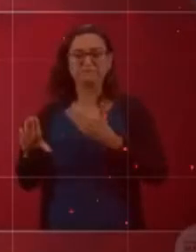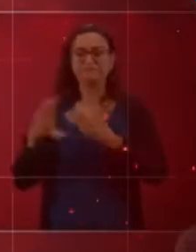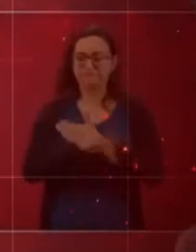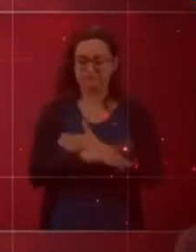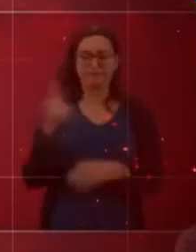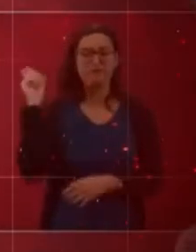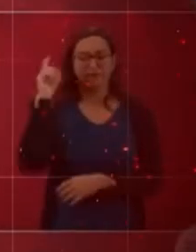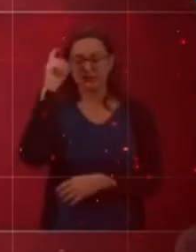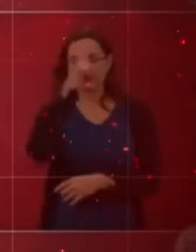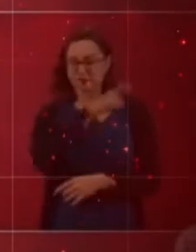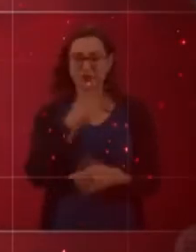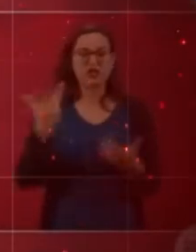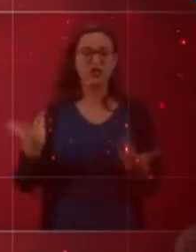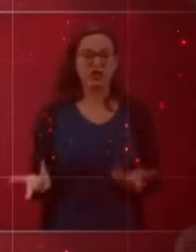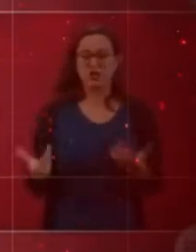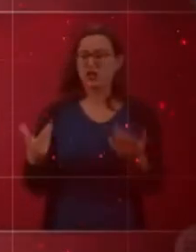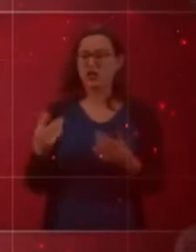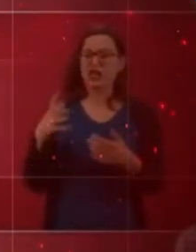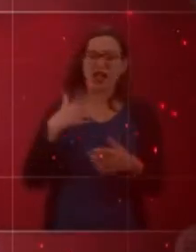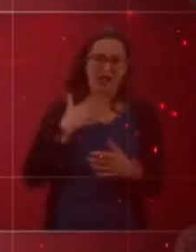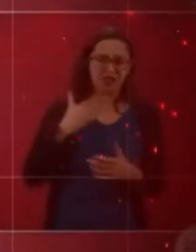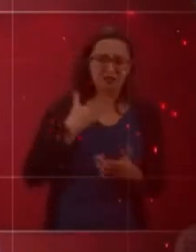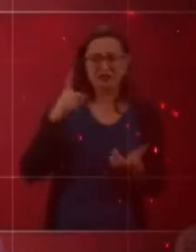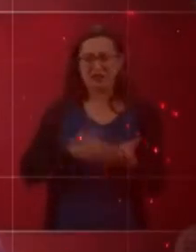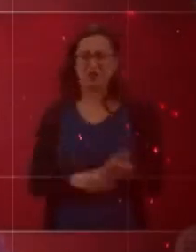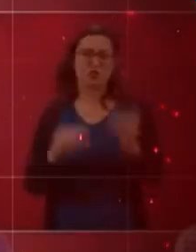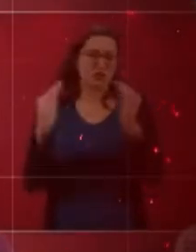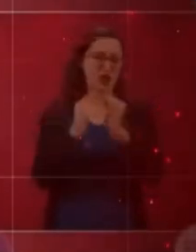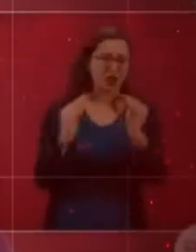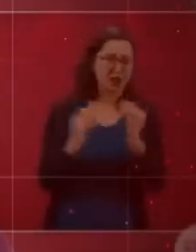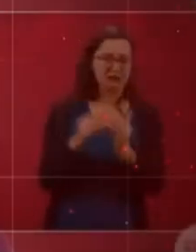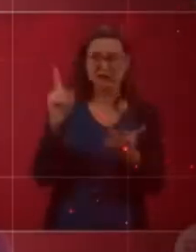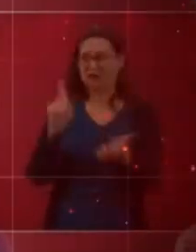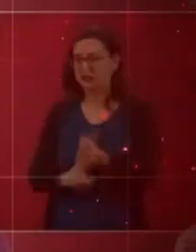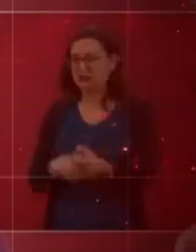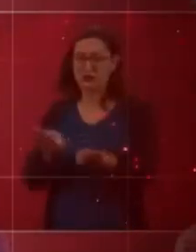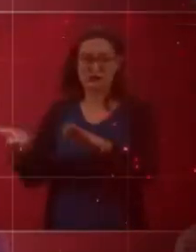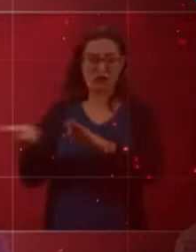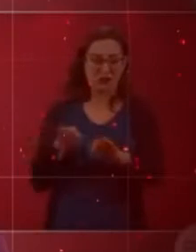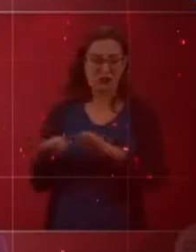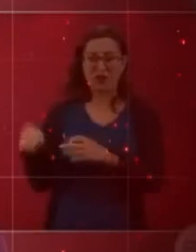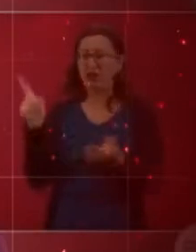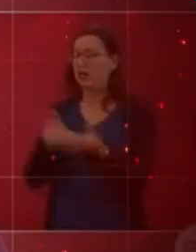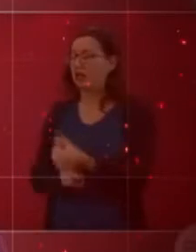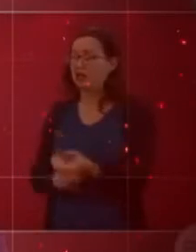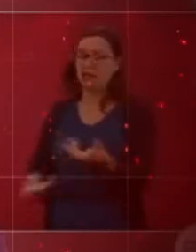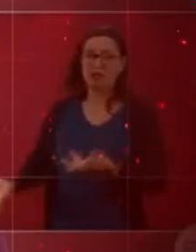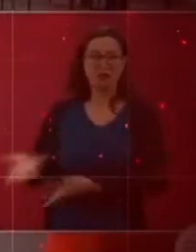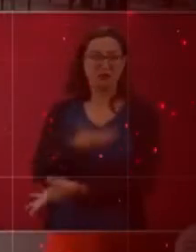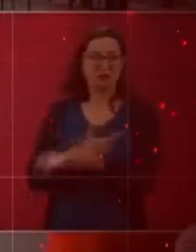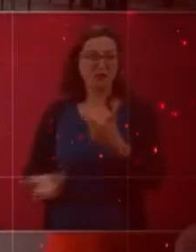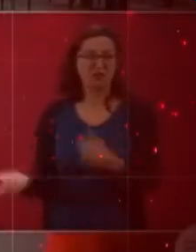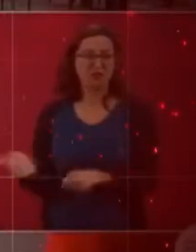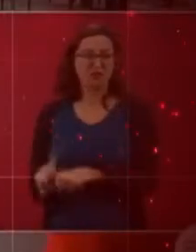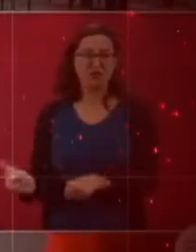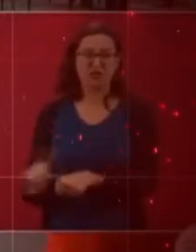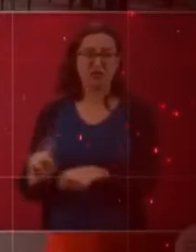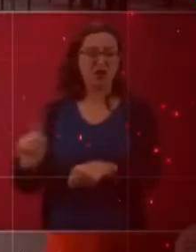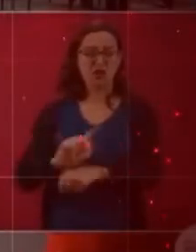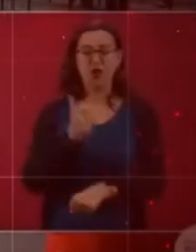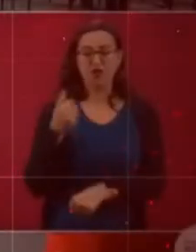partes, en los hogares, en los centros de trabajo y en nuestra convivencia diaria. Por eso,